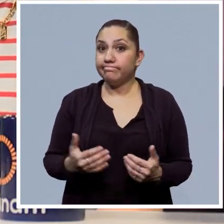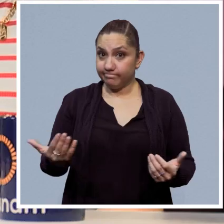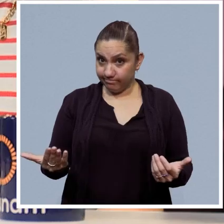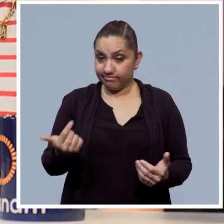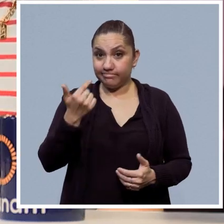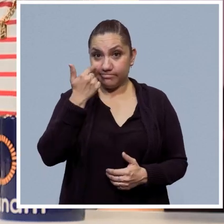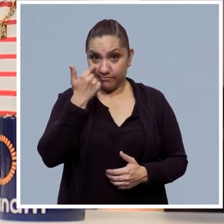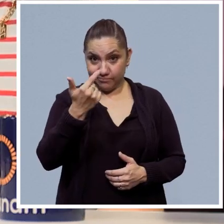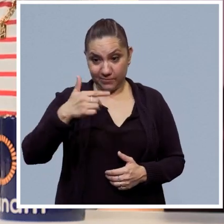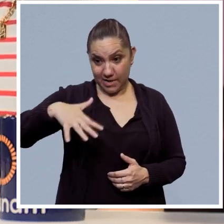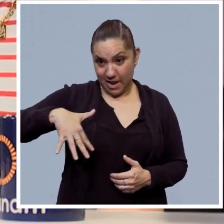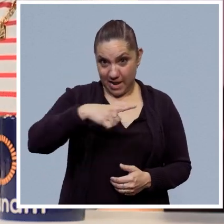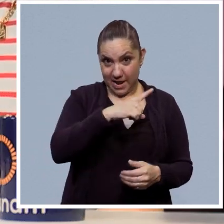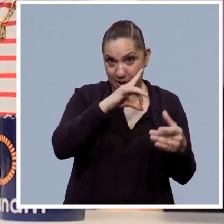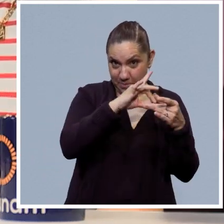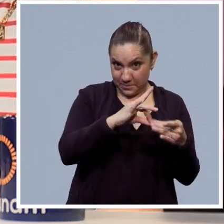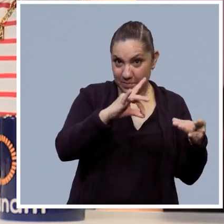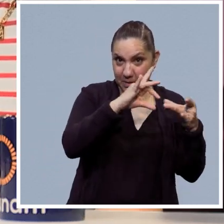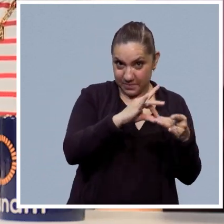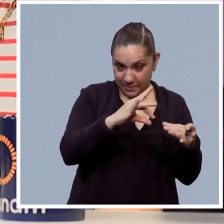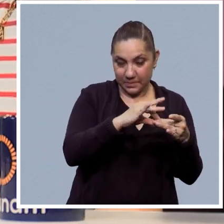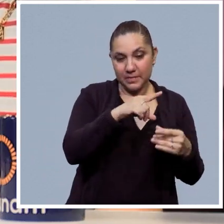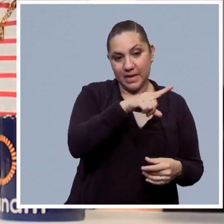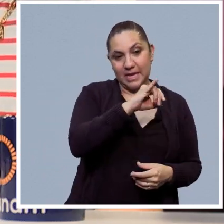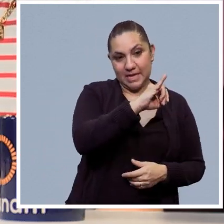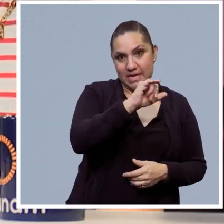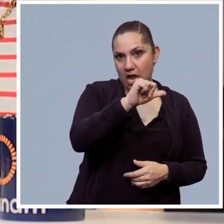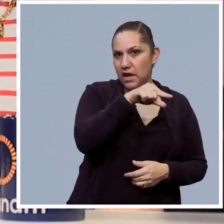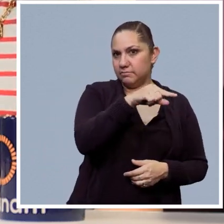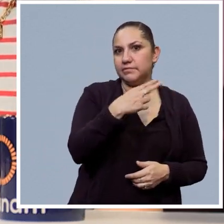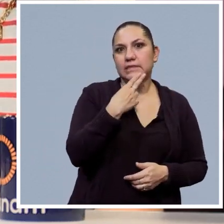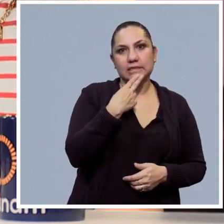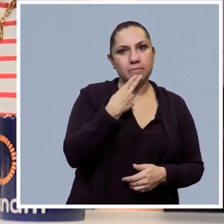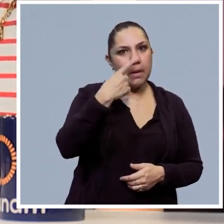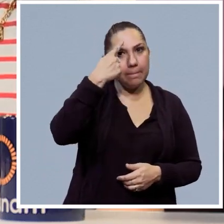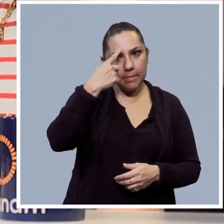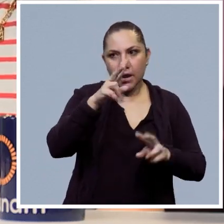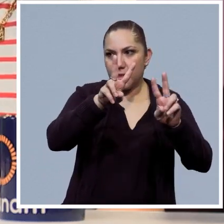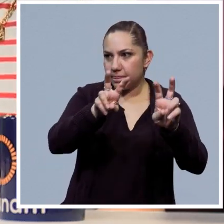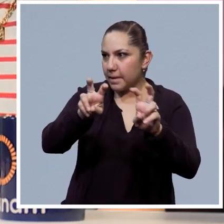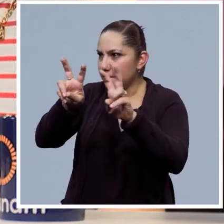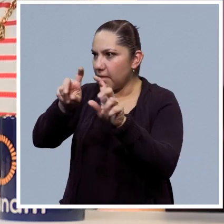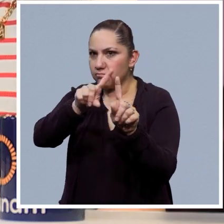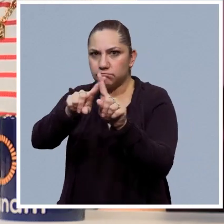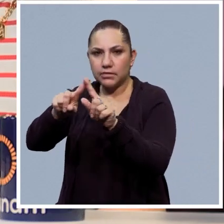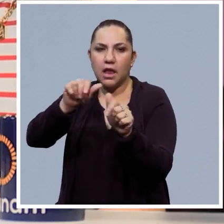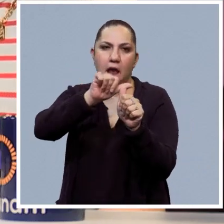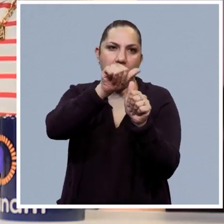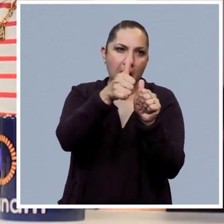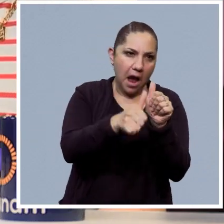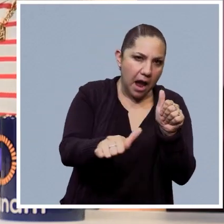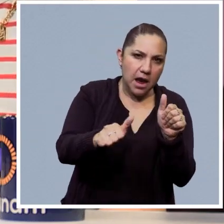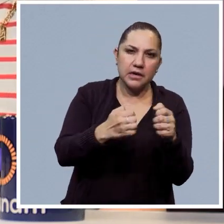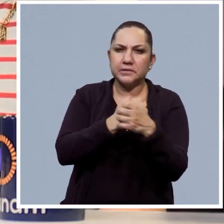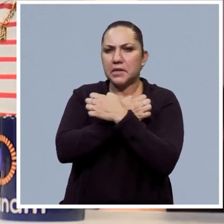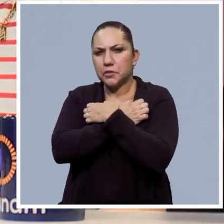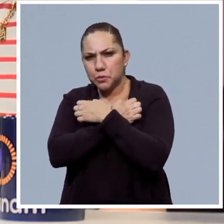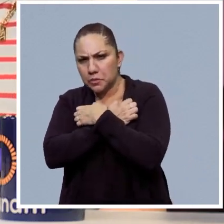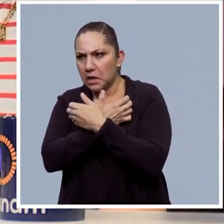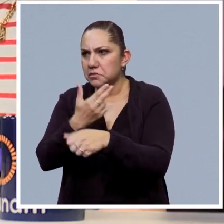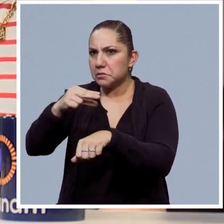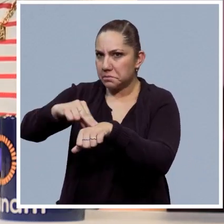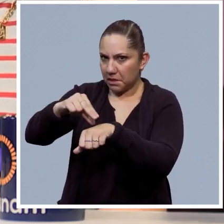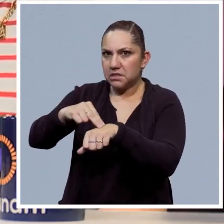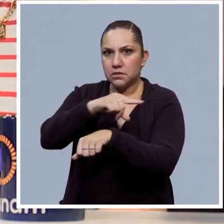Como lo hemos venido mencionando, la inteligencia artificial ha permitido un gran avance en diferentes áreas, como las artes, la educación e incluso la